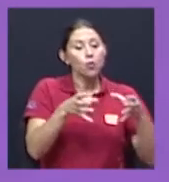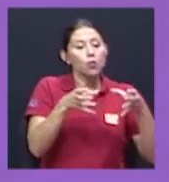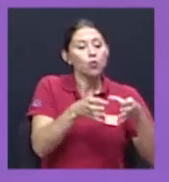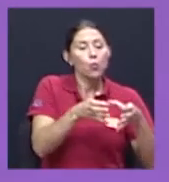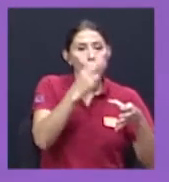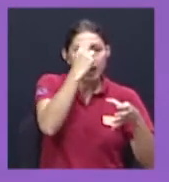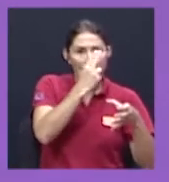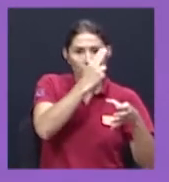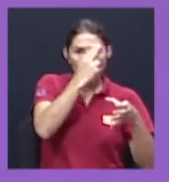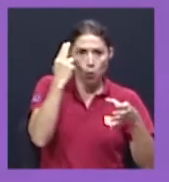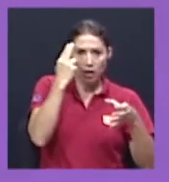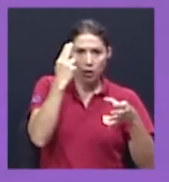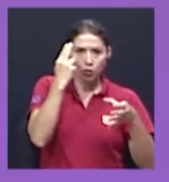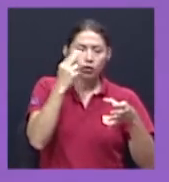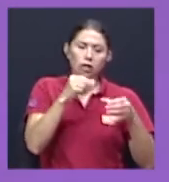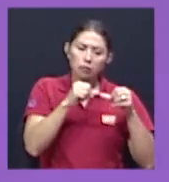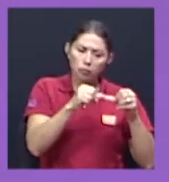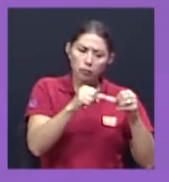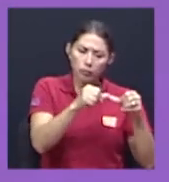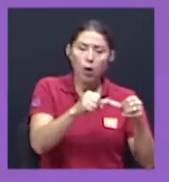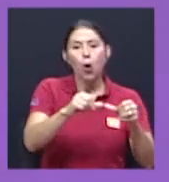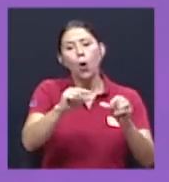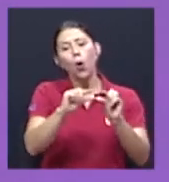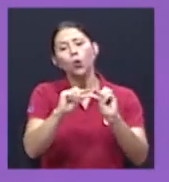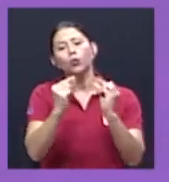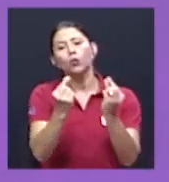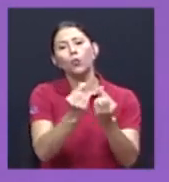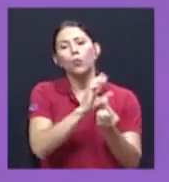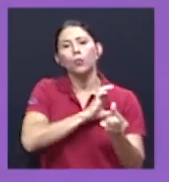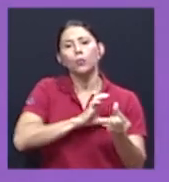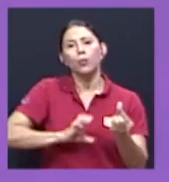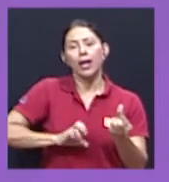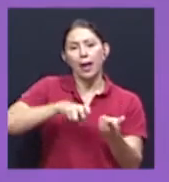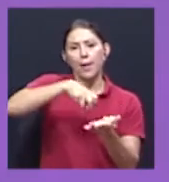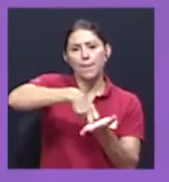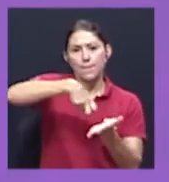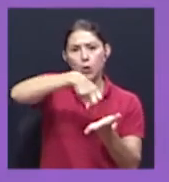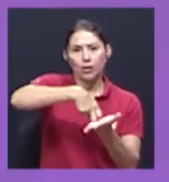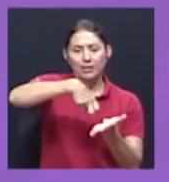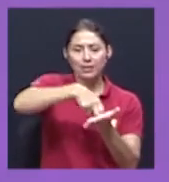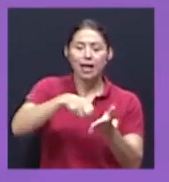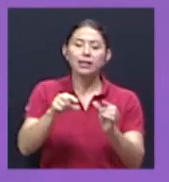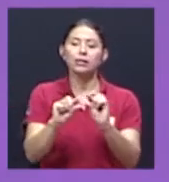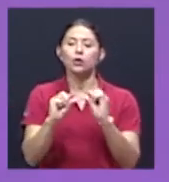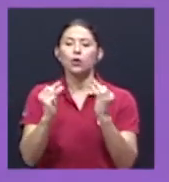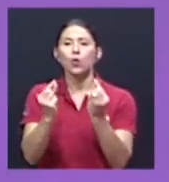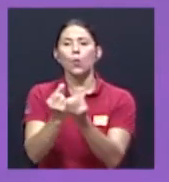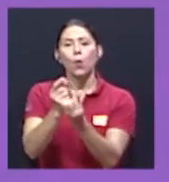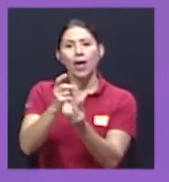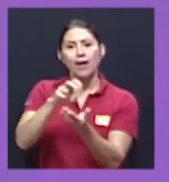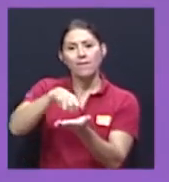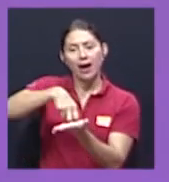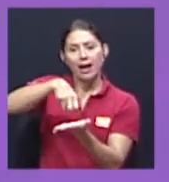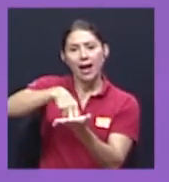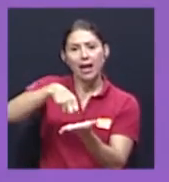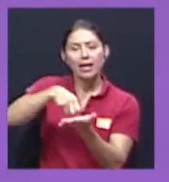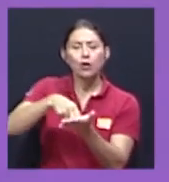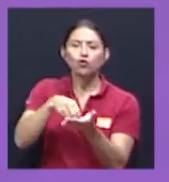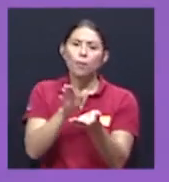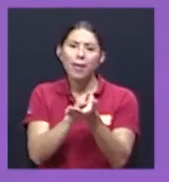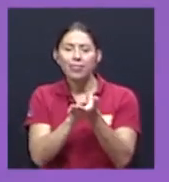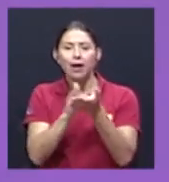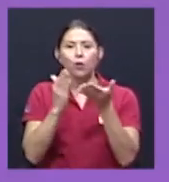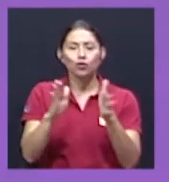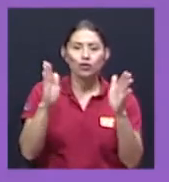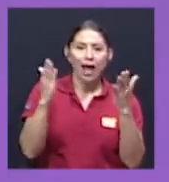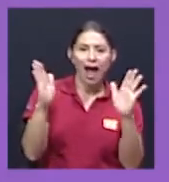de evangélicos protestantes, otros de evangélicos pentecostales, también de personas sin religión,